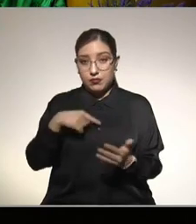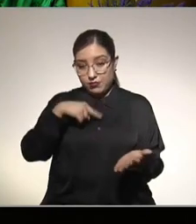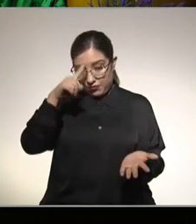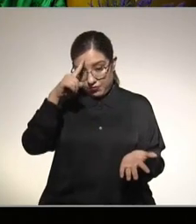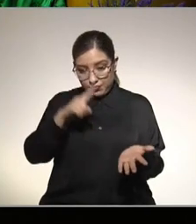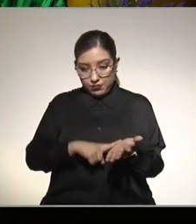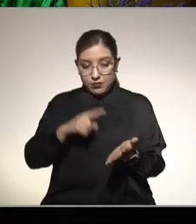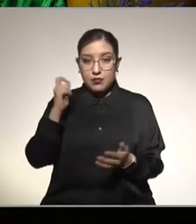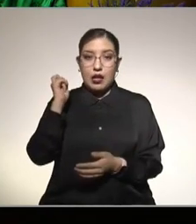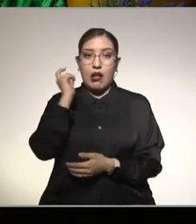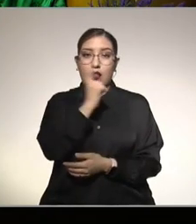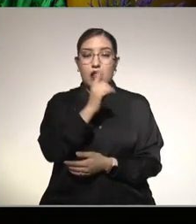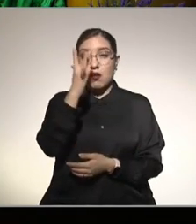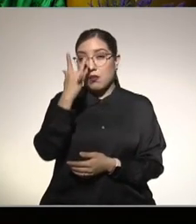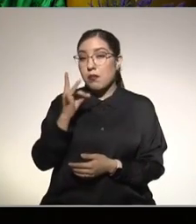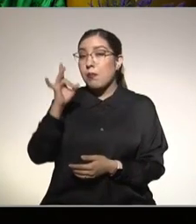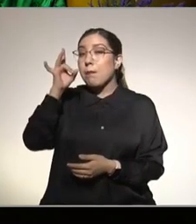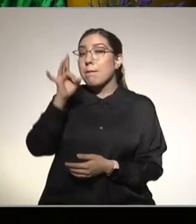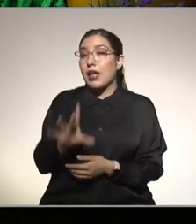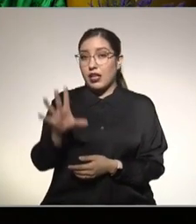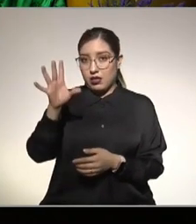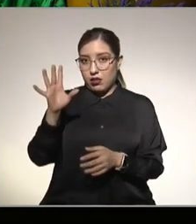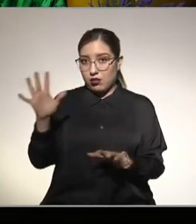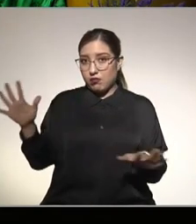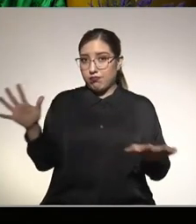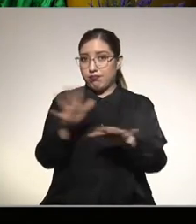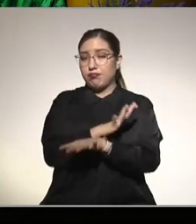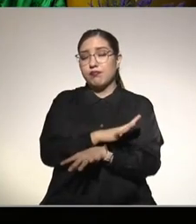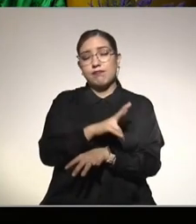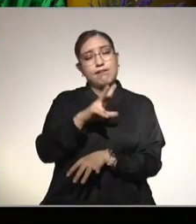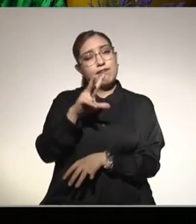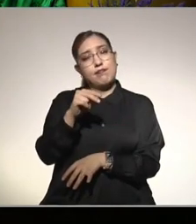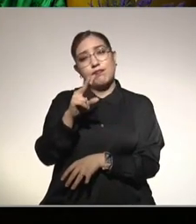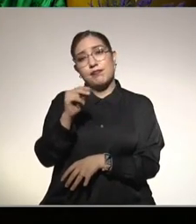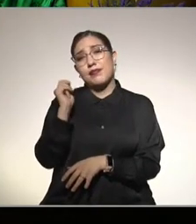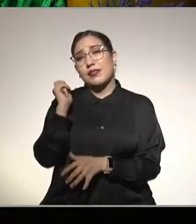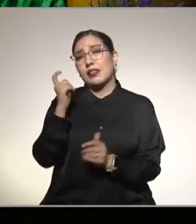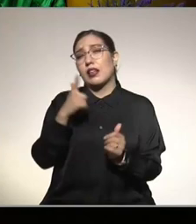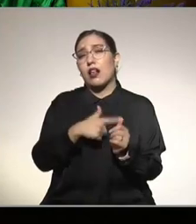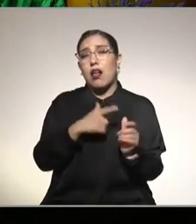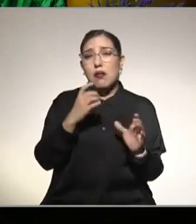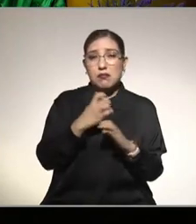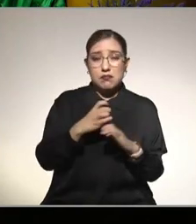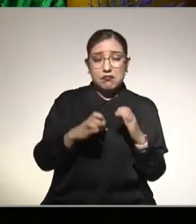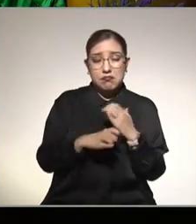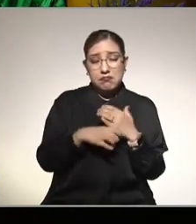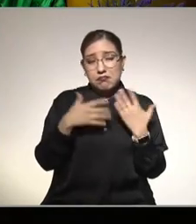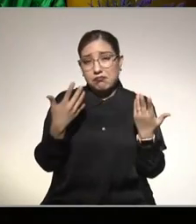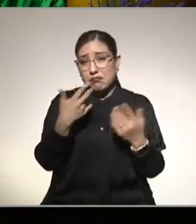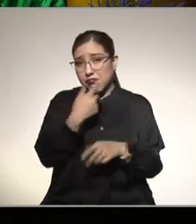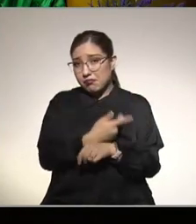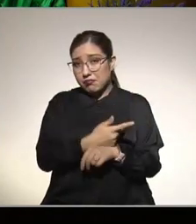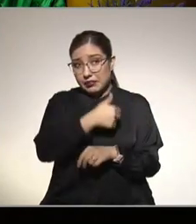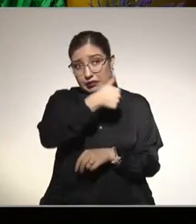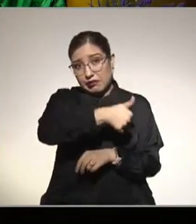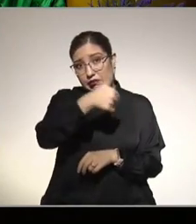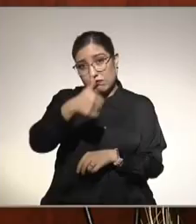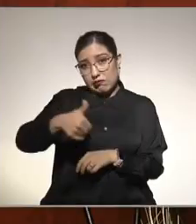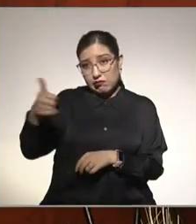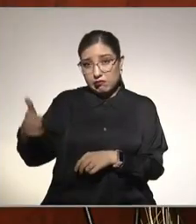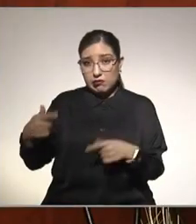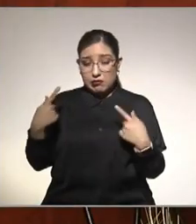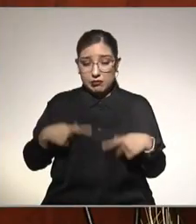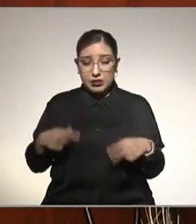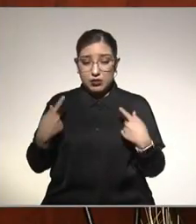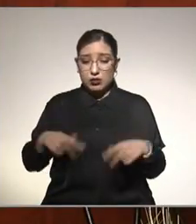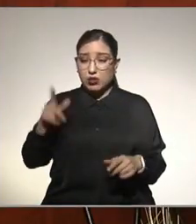mágica eso es lo que la gente quiere podemos hablar de generalidades y de particularidades cada paciente se tiene que evaluar en forma